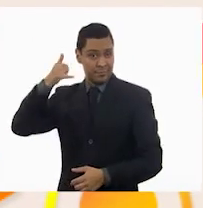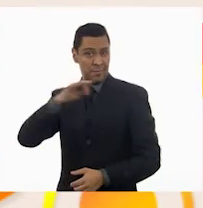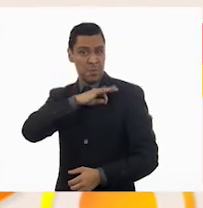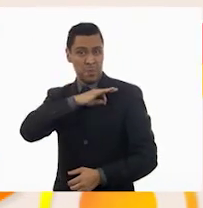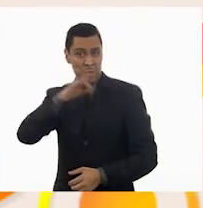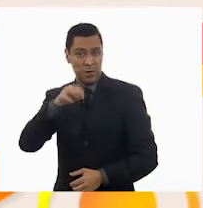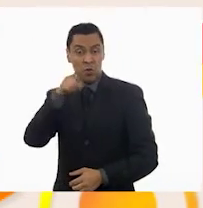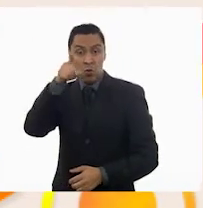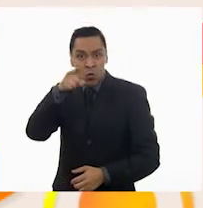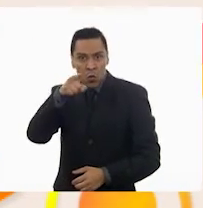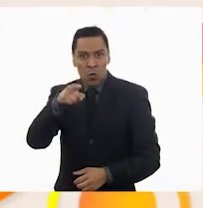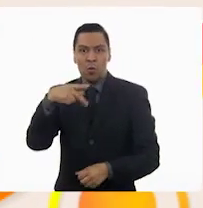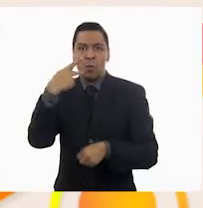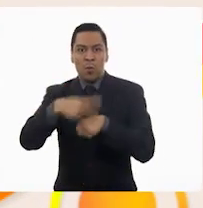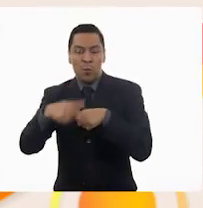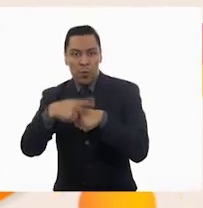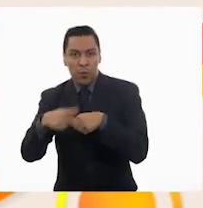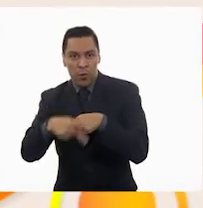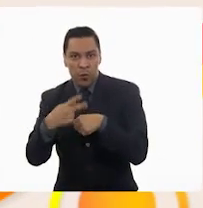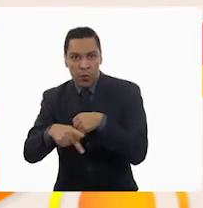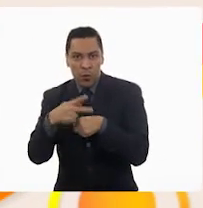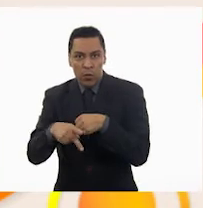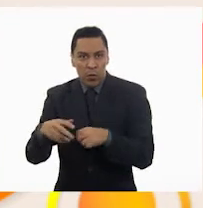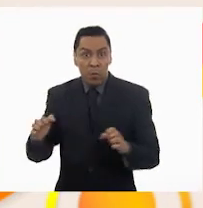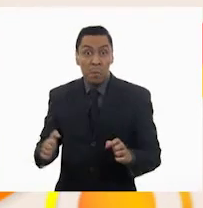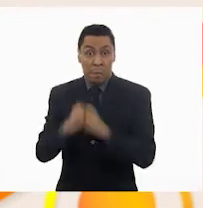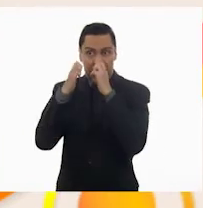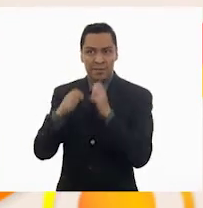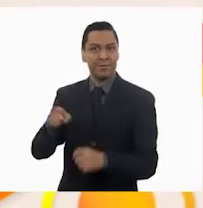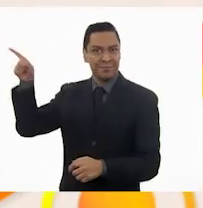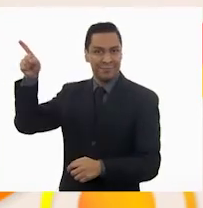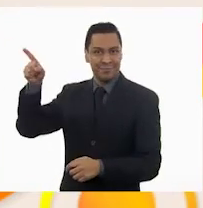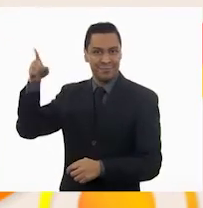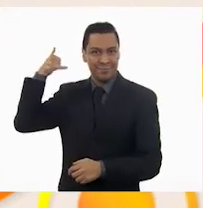cuando tú o alguien cerca de ti tenga una emergencia.